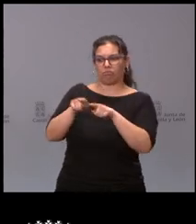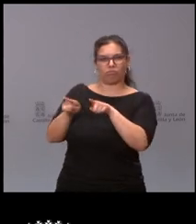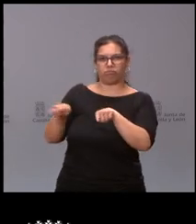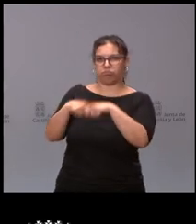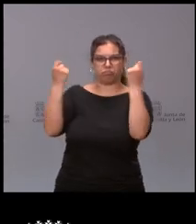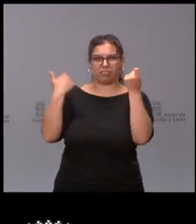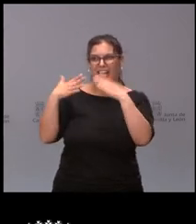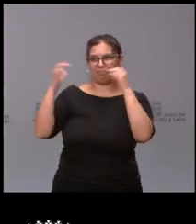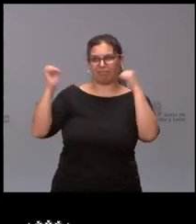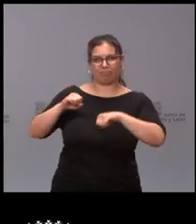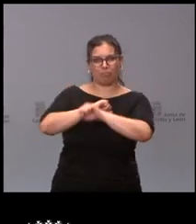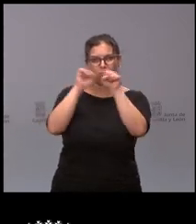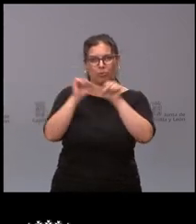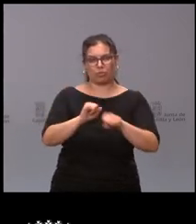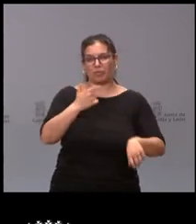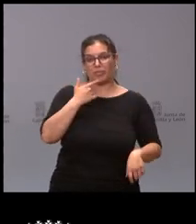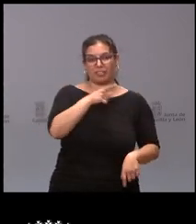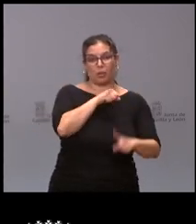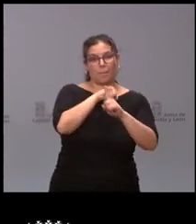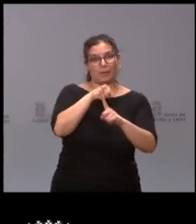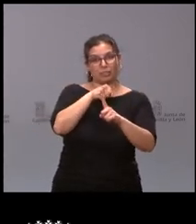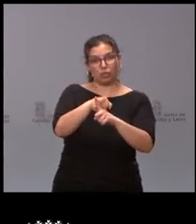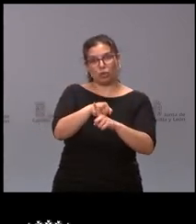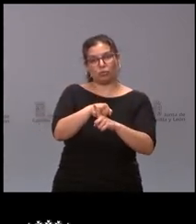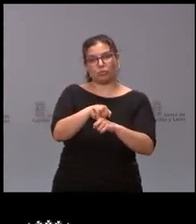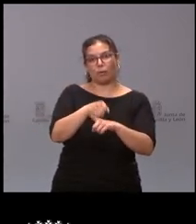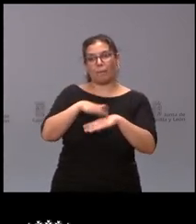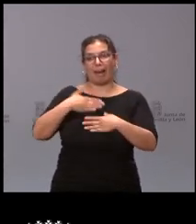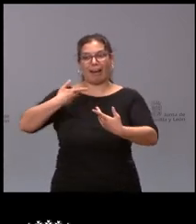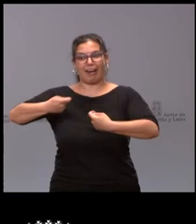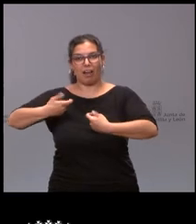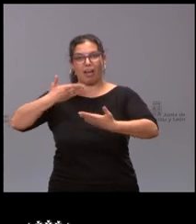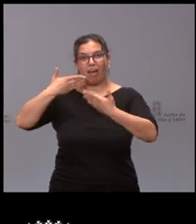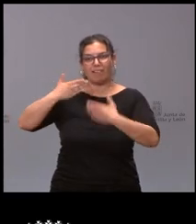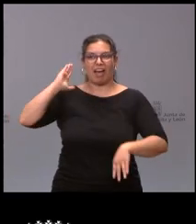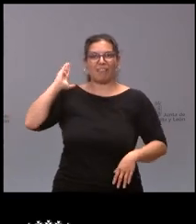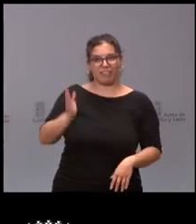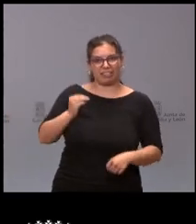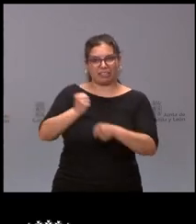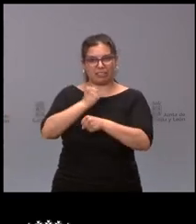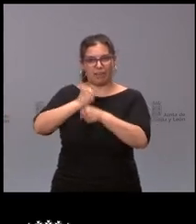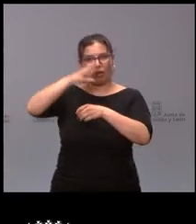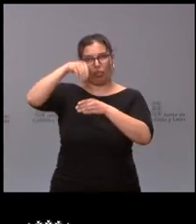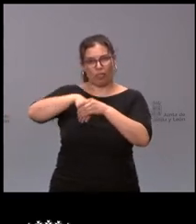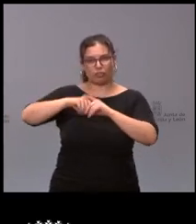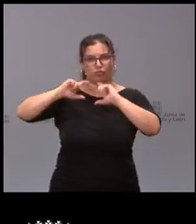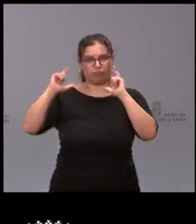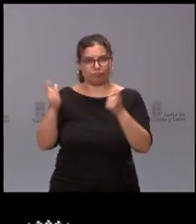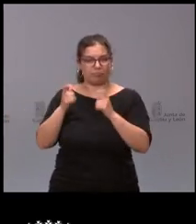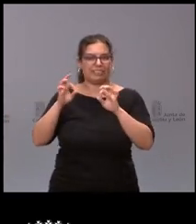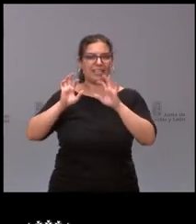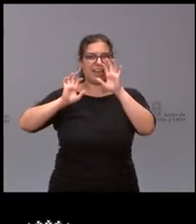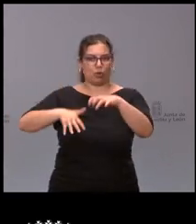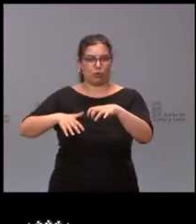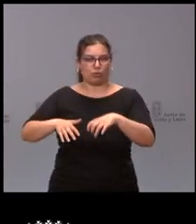estimaba que que esta presión que supone la protesta pues perjudica el trabajo que se pueda estar haciendo aunque no se conozca la mesa por León